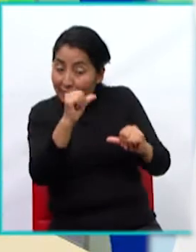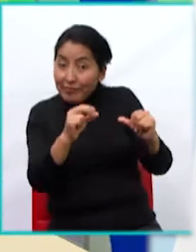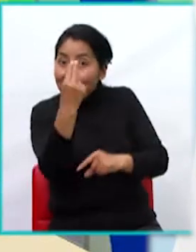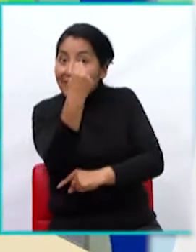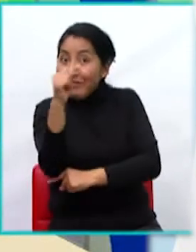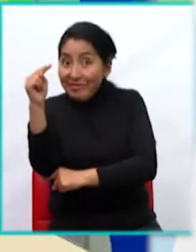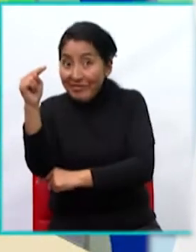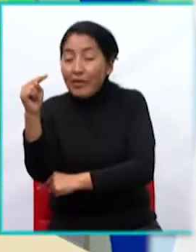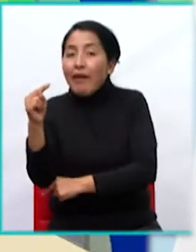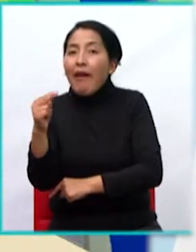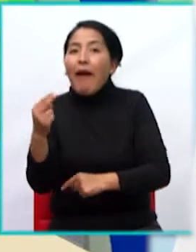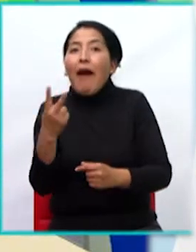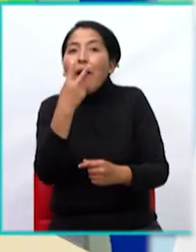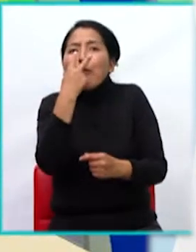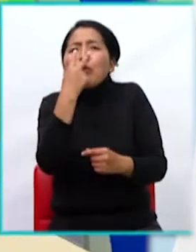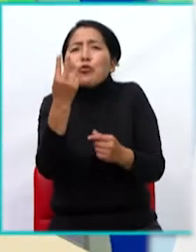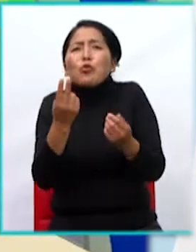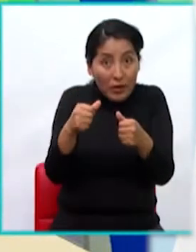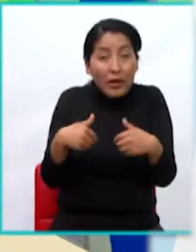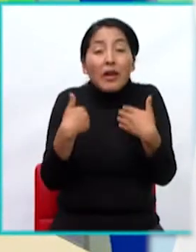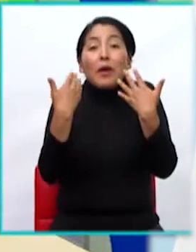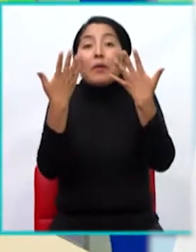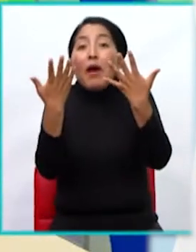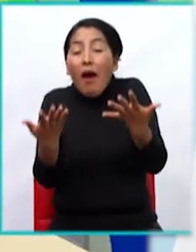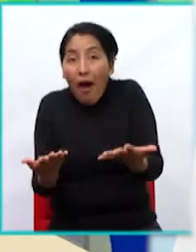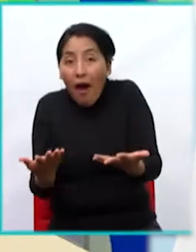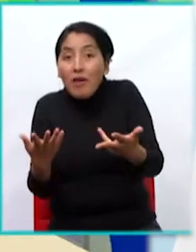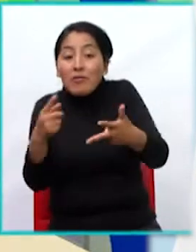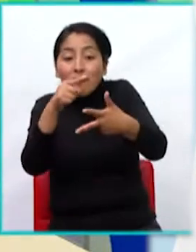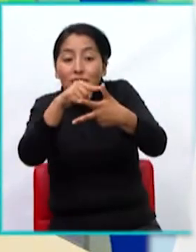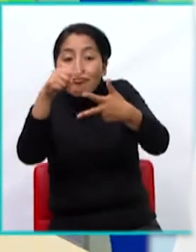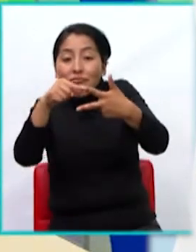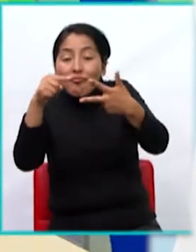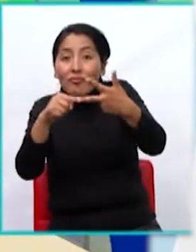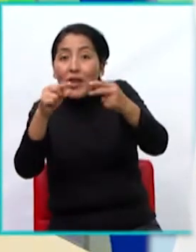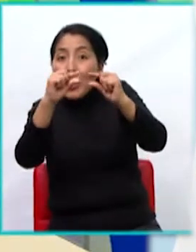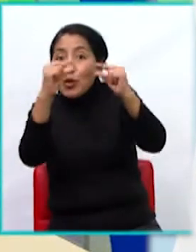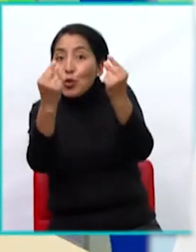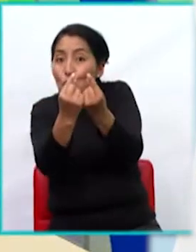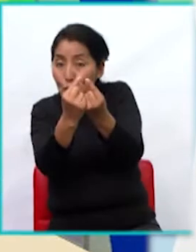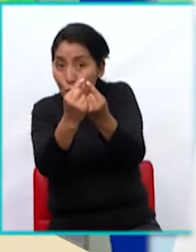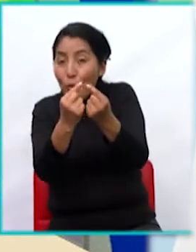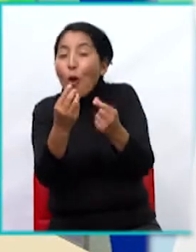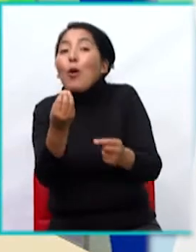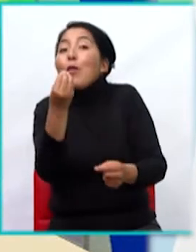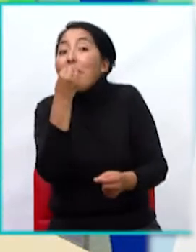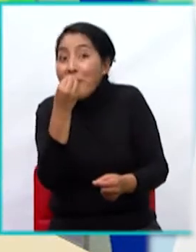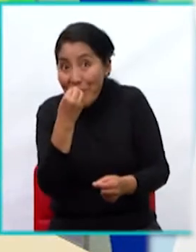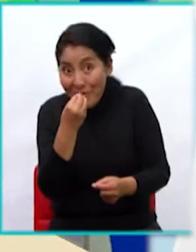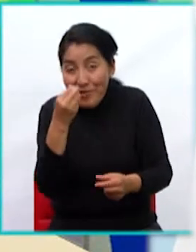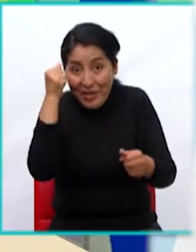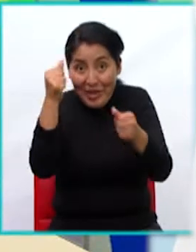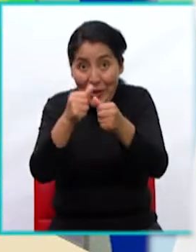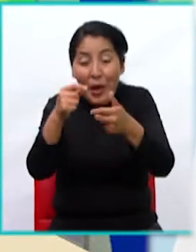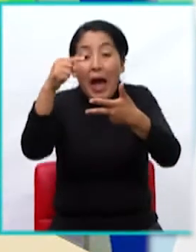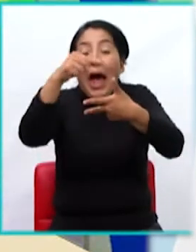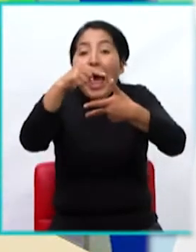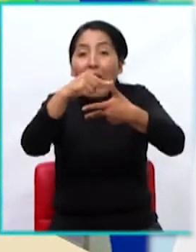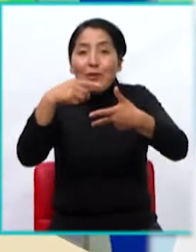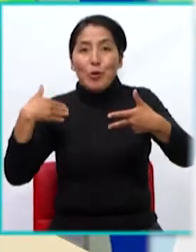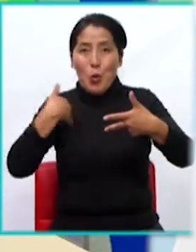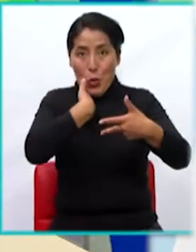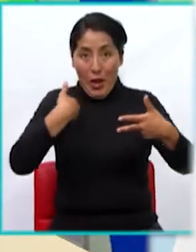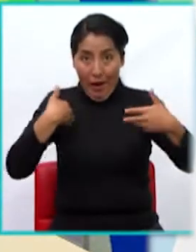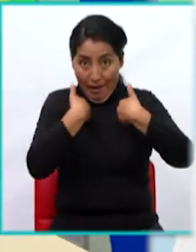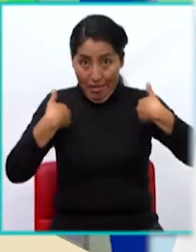Vimos el origen de los alimentos, ¿verdad? Que venían de la naturaleza y se dividían en tres. Muy bien, son los de origen animal,